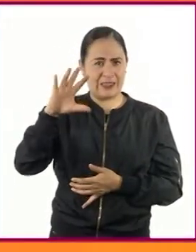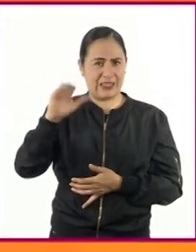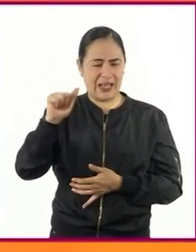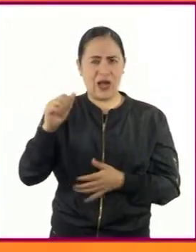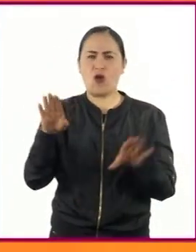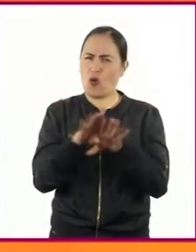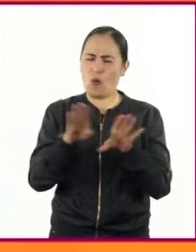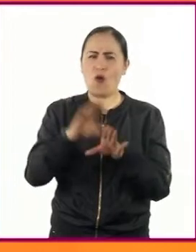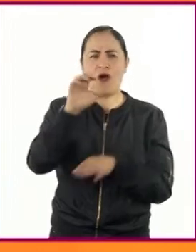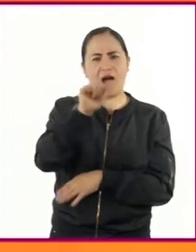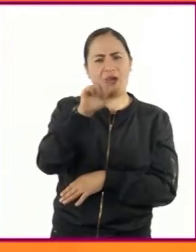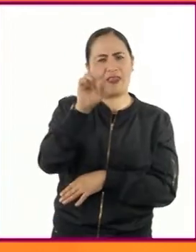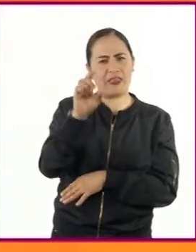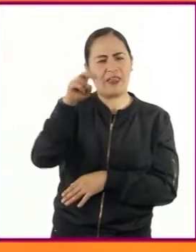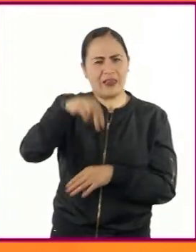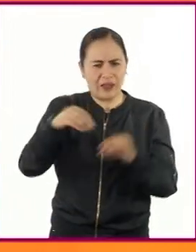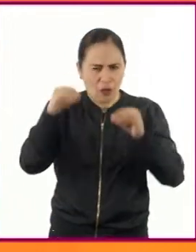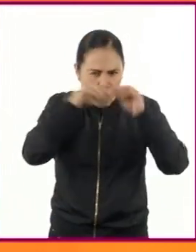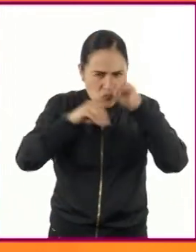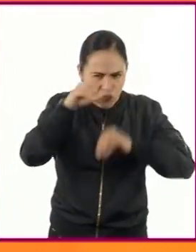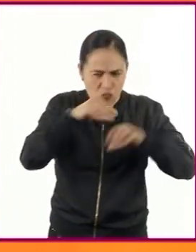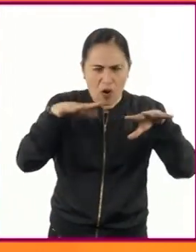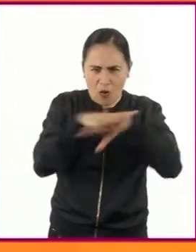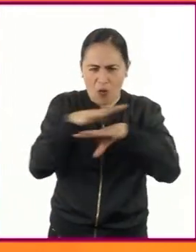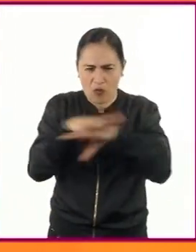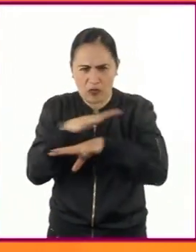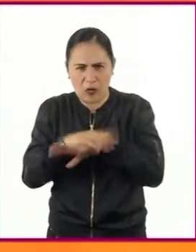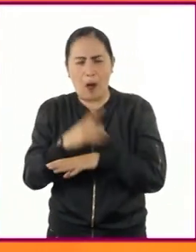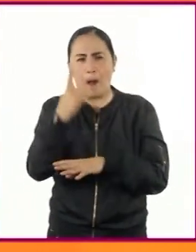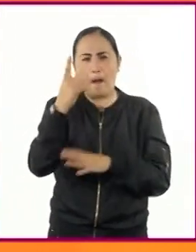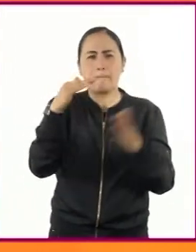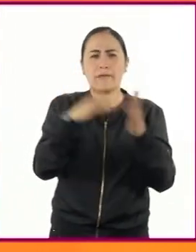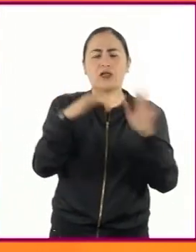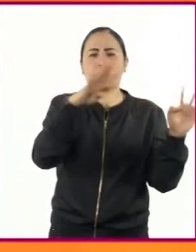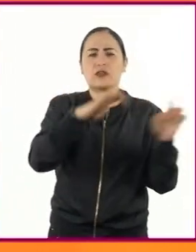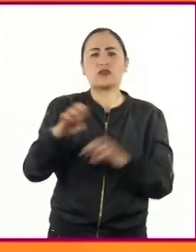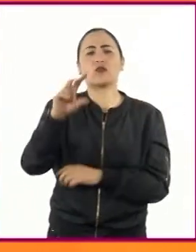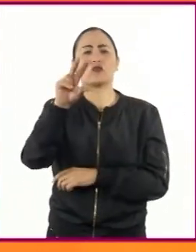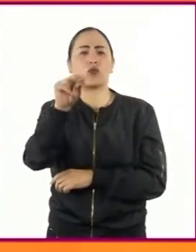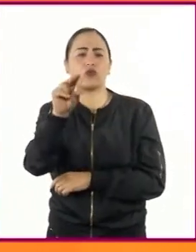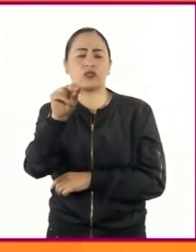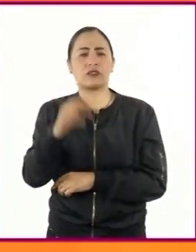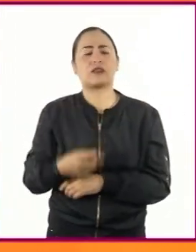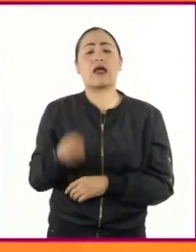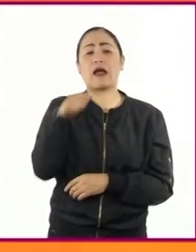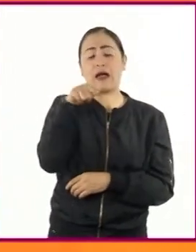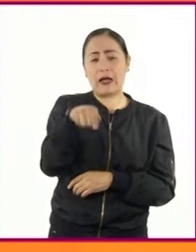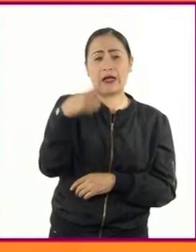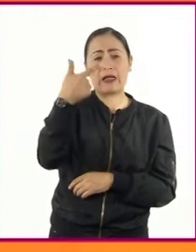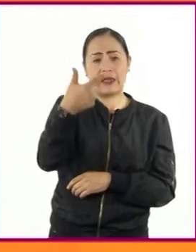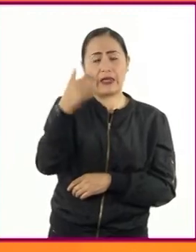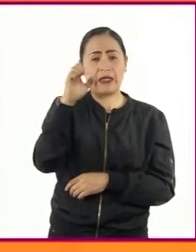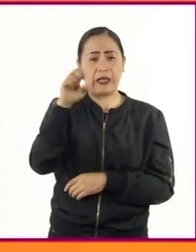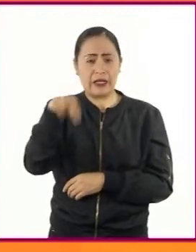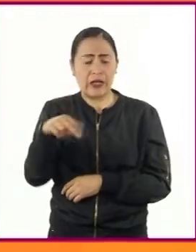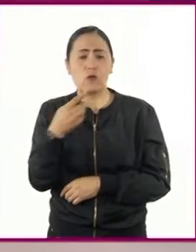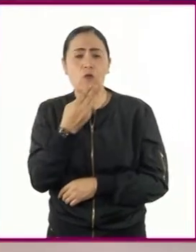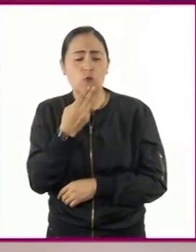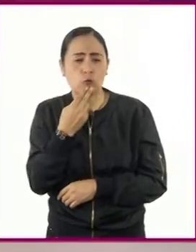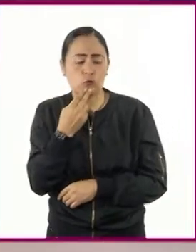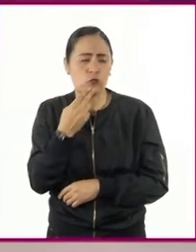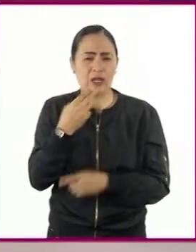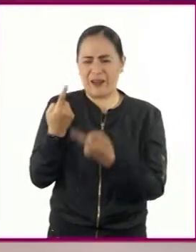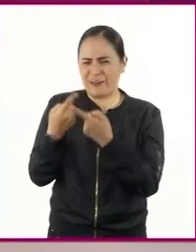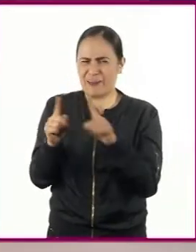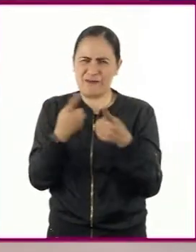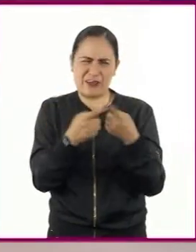y los genes en la década de los 80, lo cual permitió utilizar a los genes para diferentes aplicaciones, además de